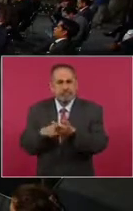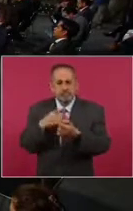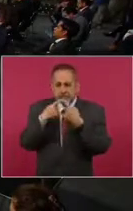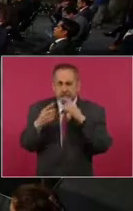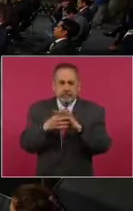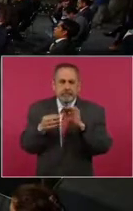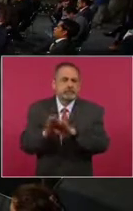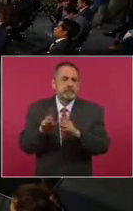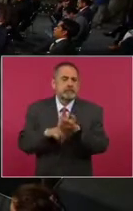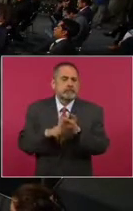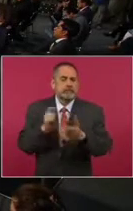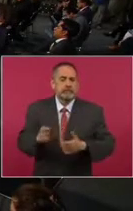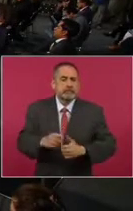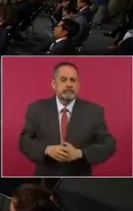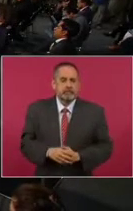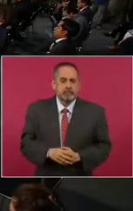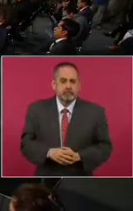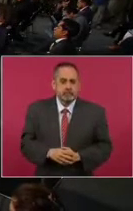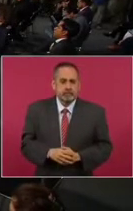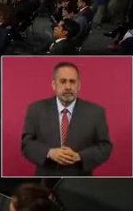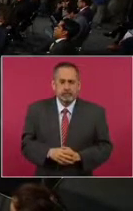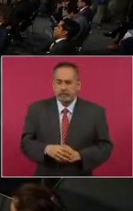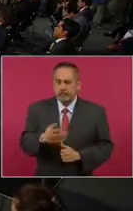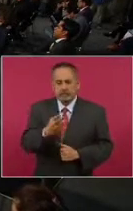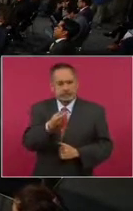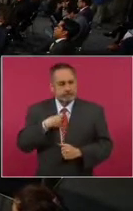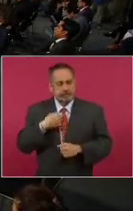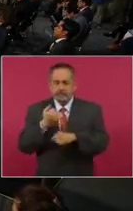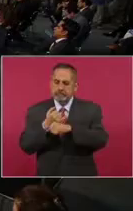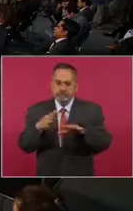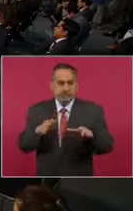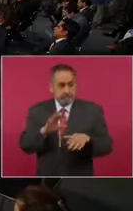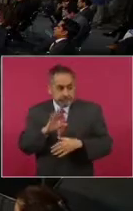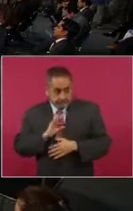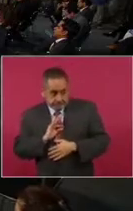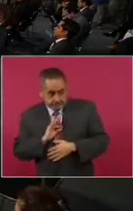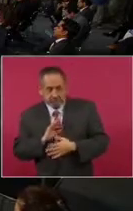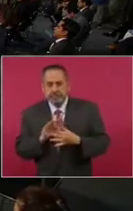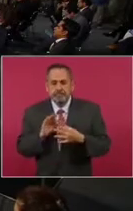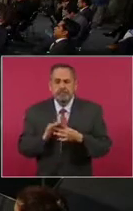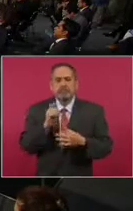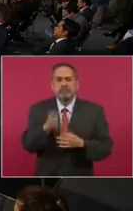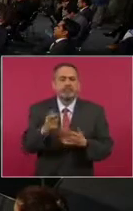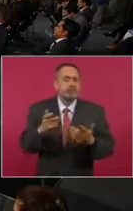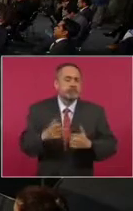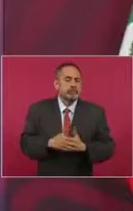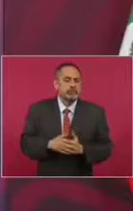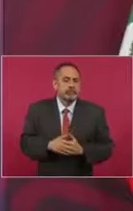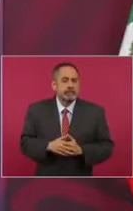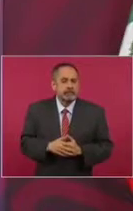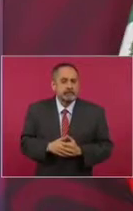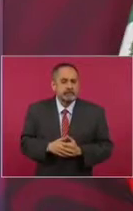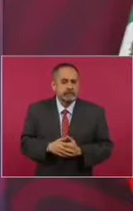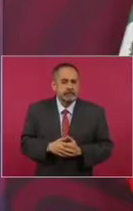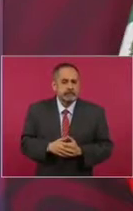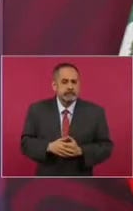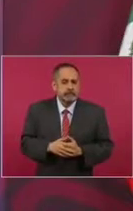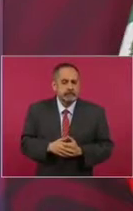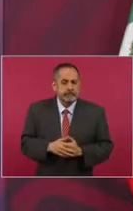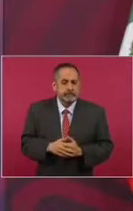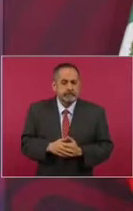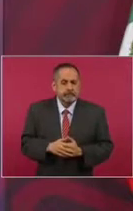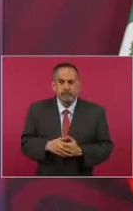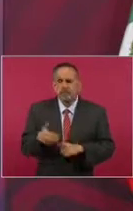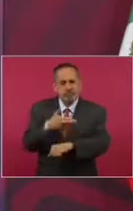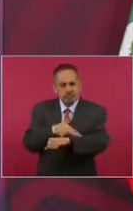va ya, según me informan, con bastantes